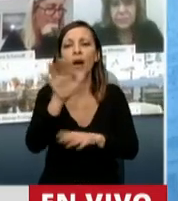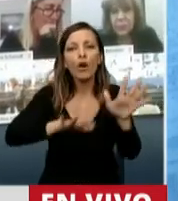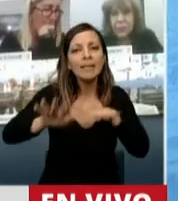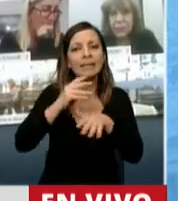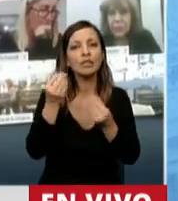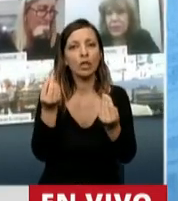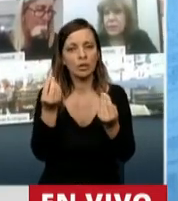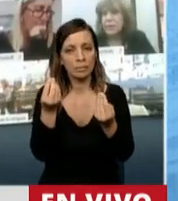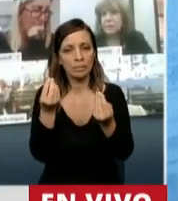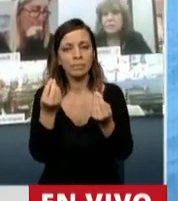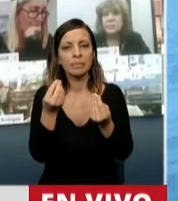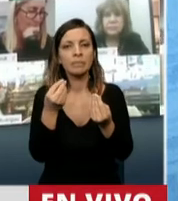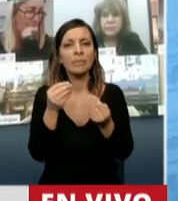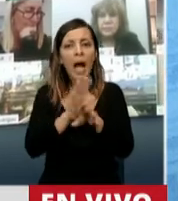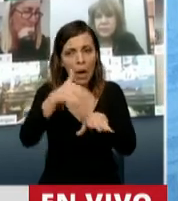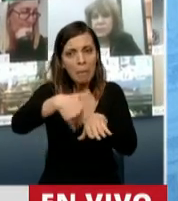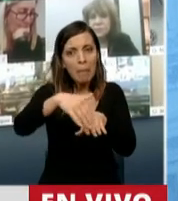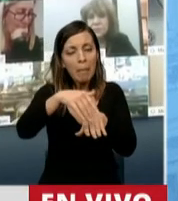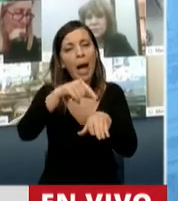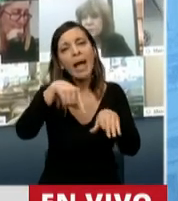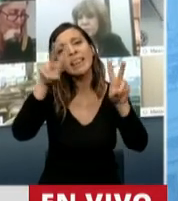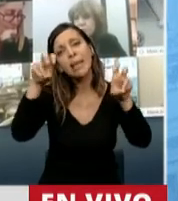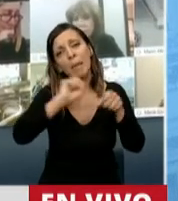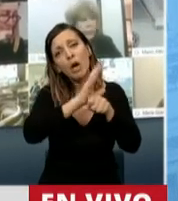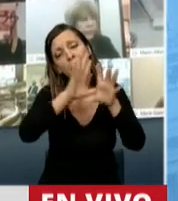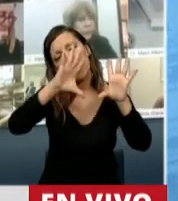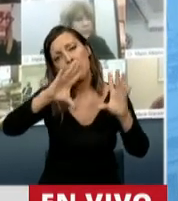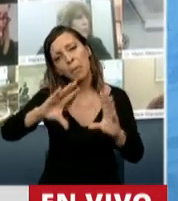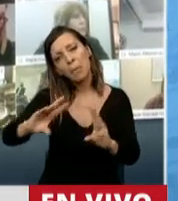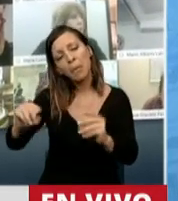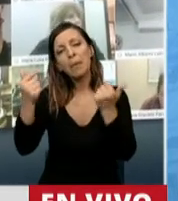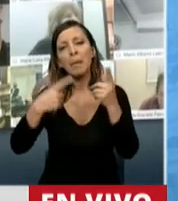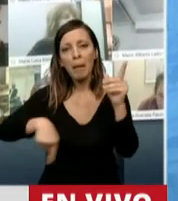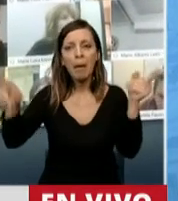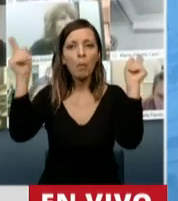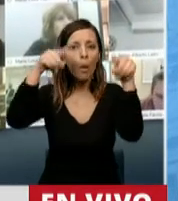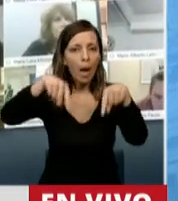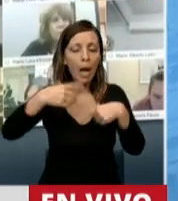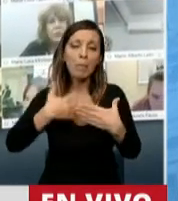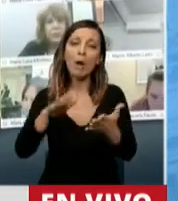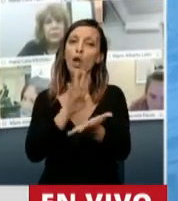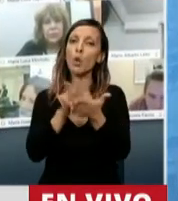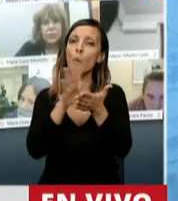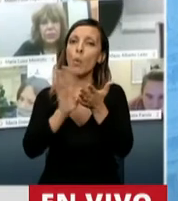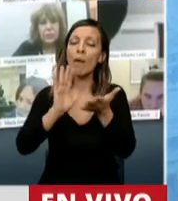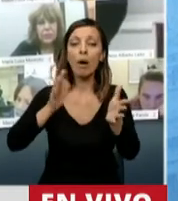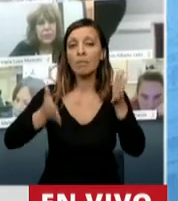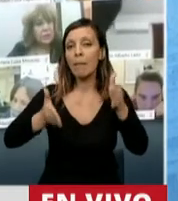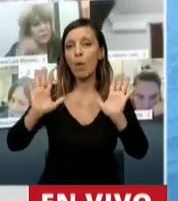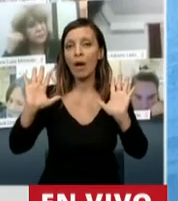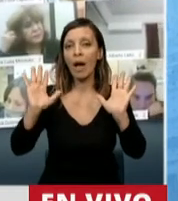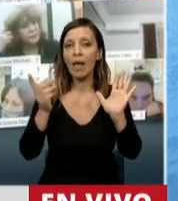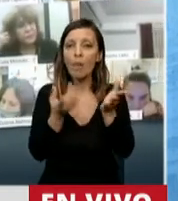Va a pasar la tempestad. Vendrá la calma, señor Presidente. Y llegue un tiempo nuevo, un tiempo de recuperación, de